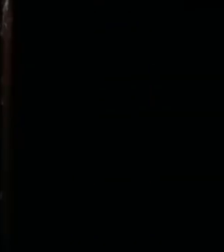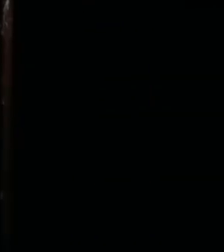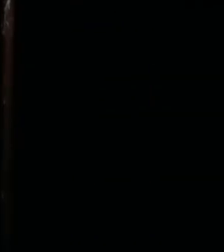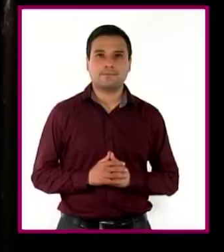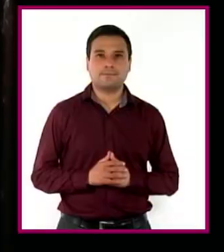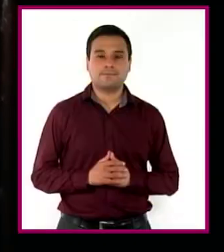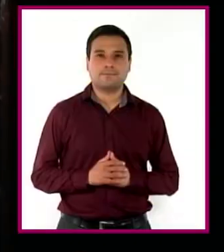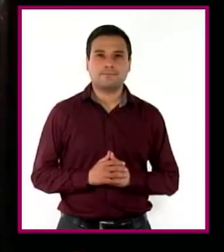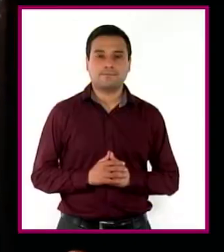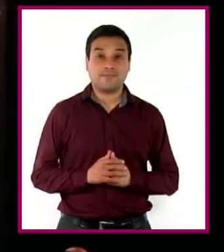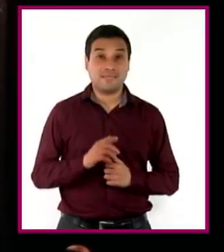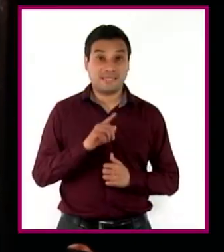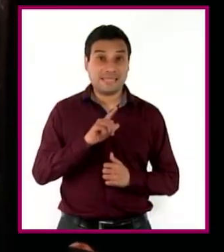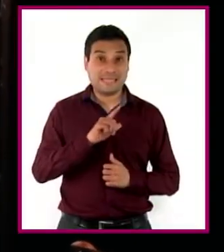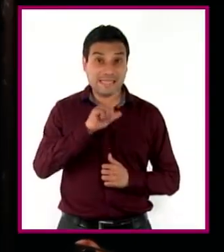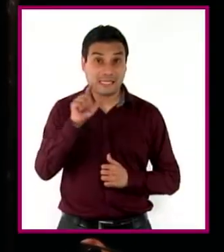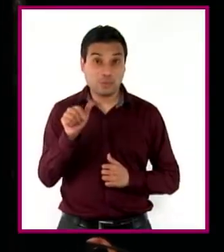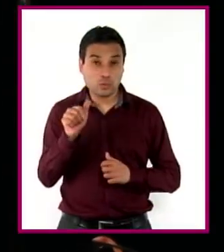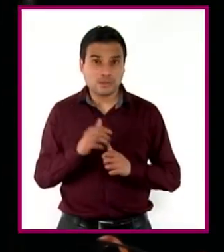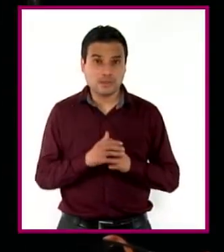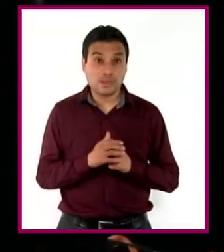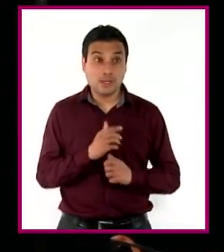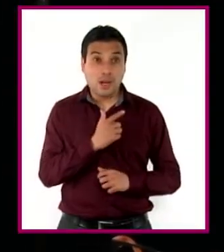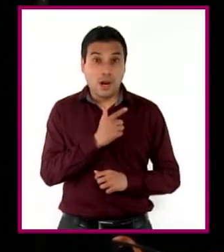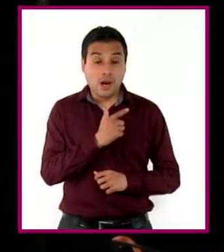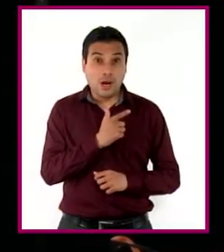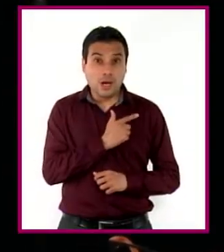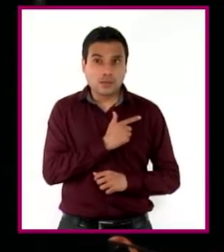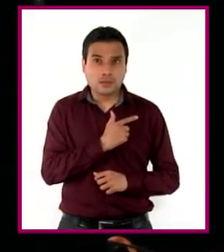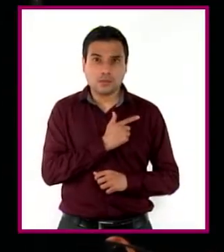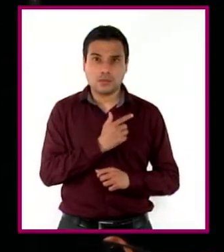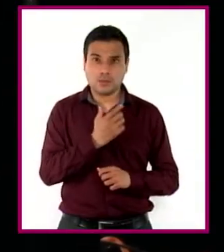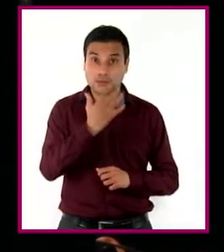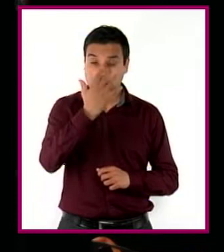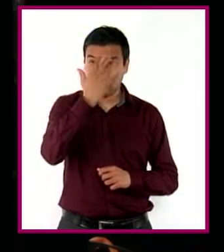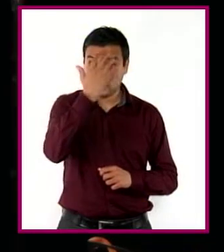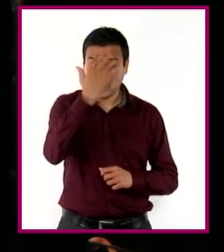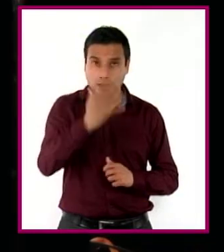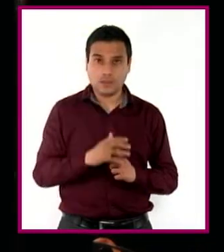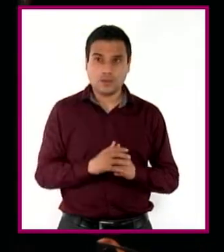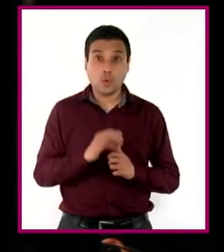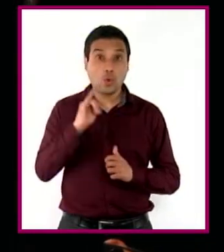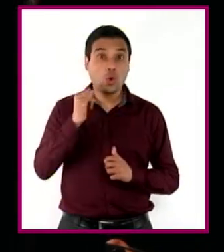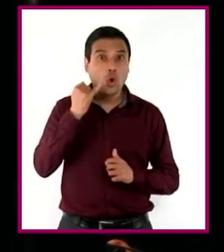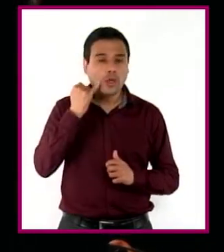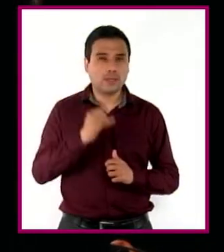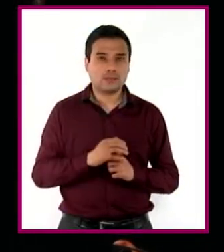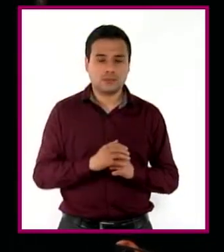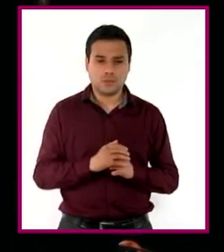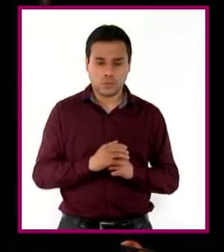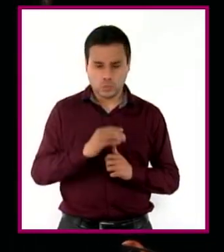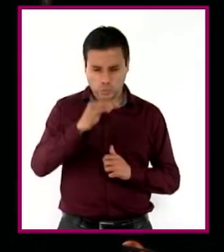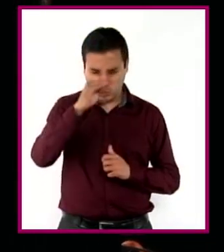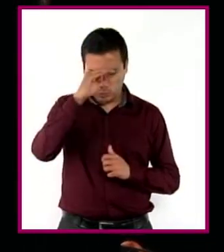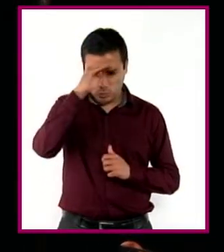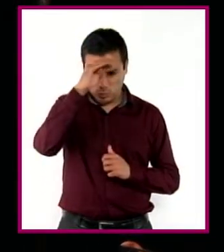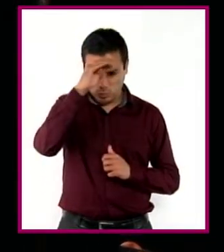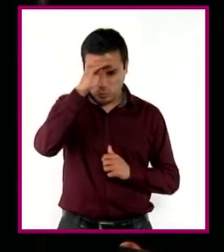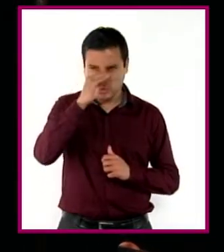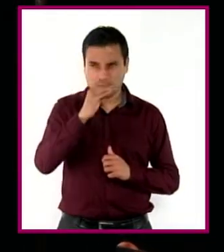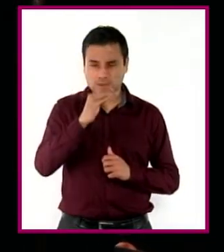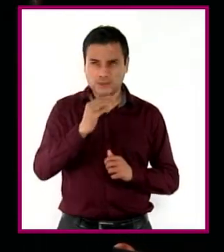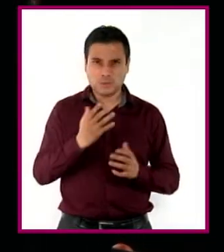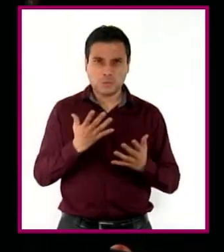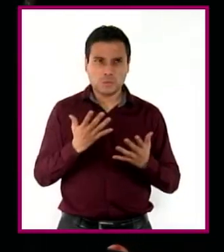Finalmente, cuando se da cuenta de que Graciela habla en serio, Jorge hace una reflexión sobre sus hijos menores acerca